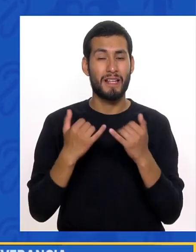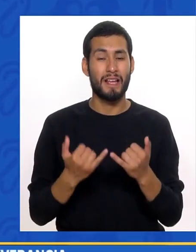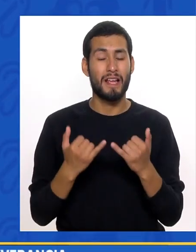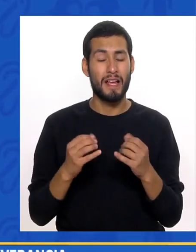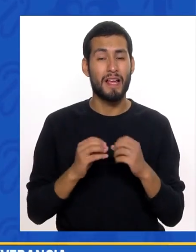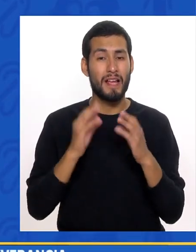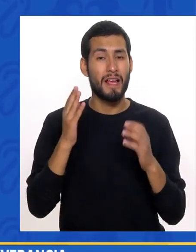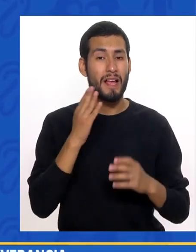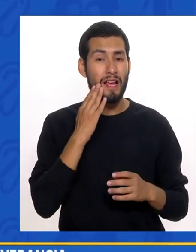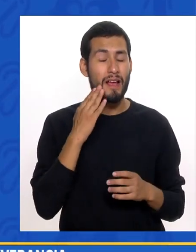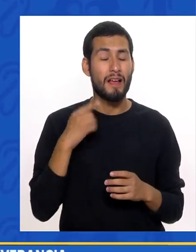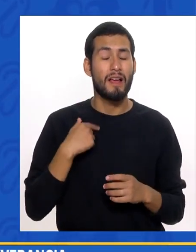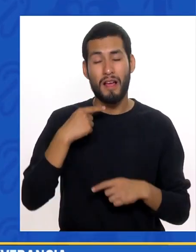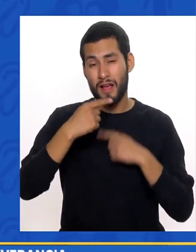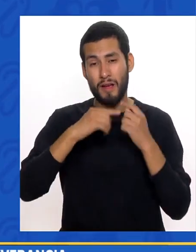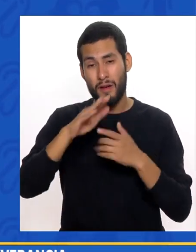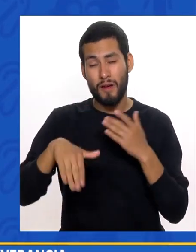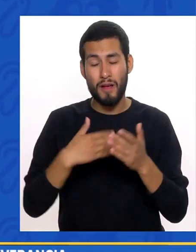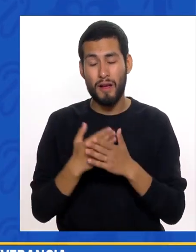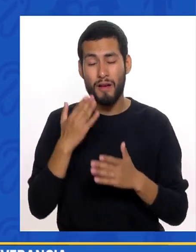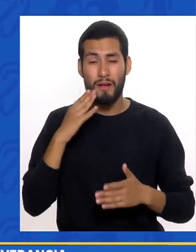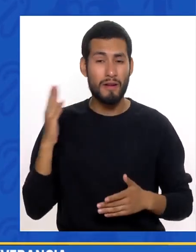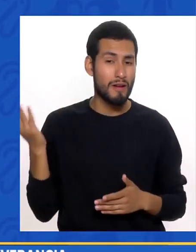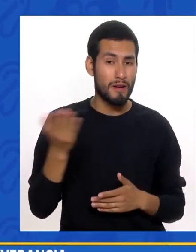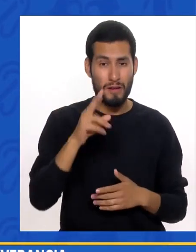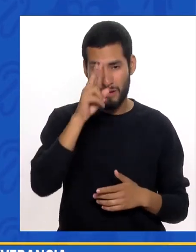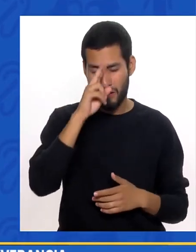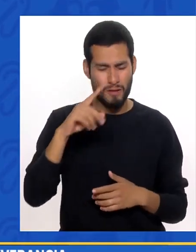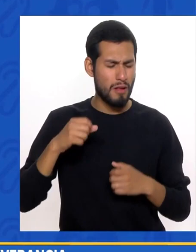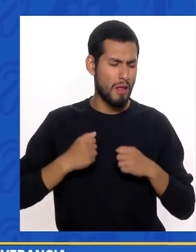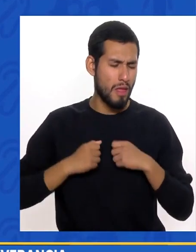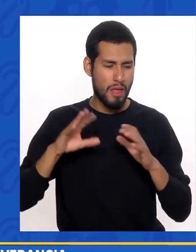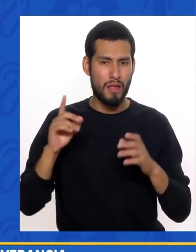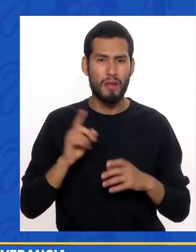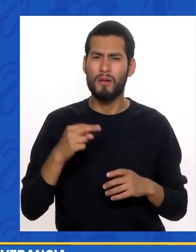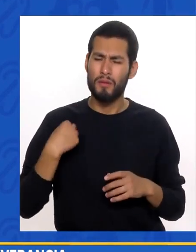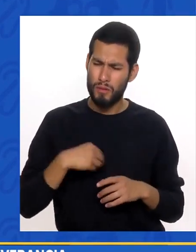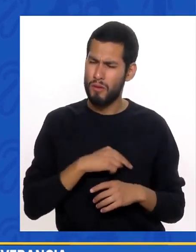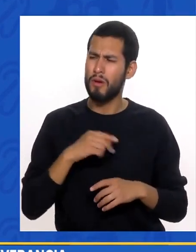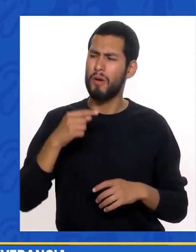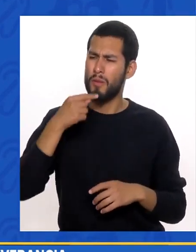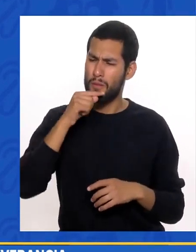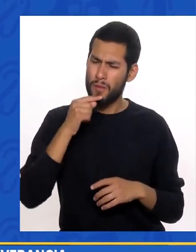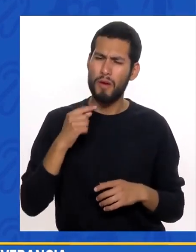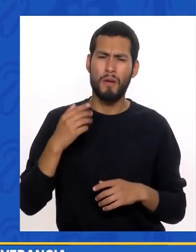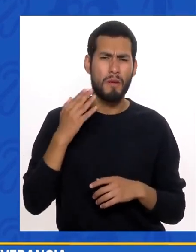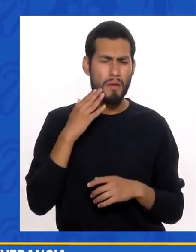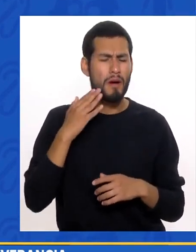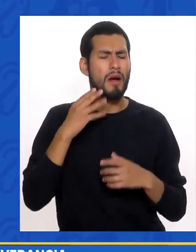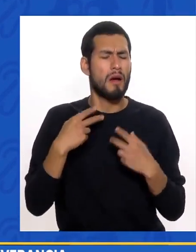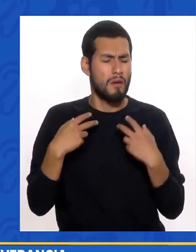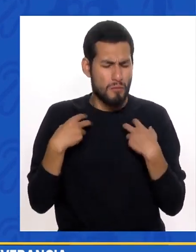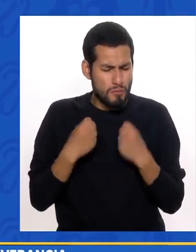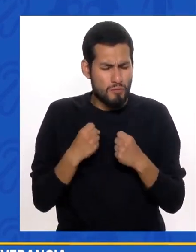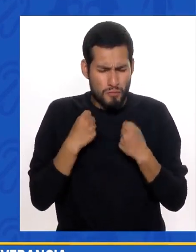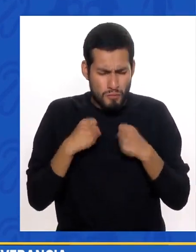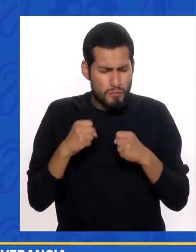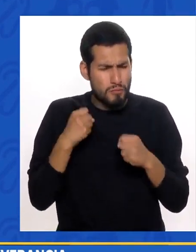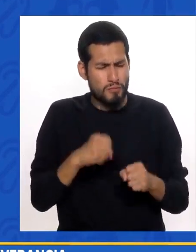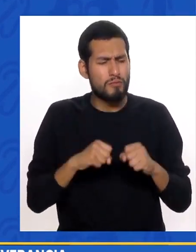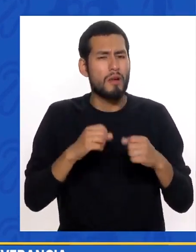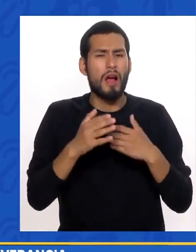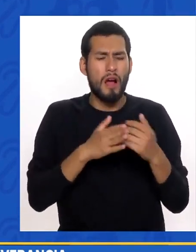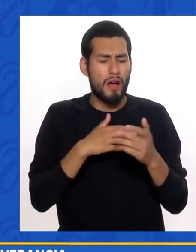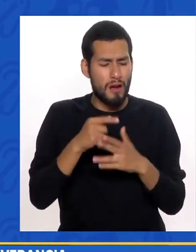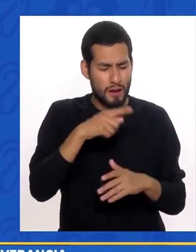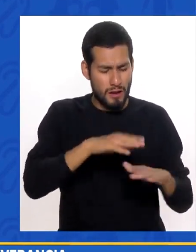Hoy El día de la madre Le quiero decir A todas las madres Del Perú Que no se rindan Que somos madres Muy guerreras Que a